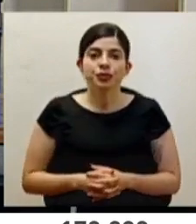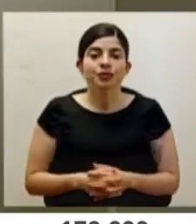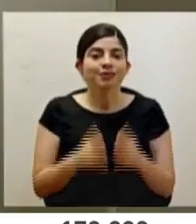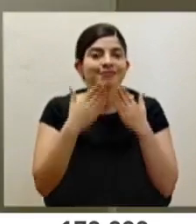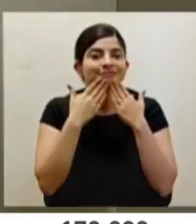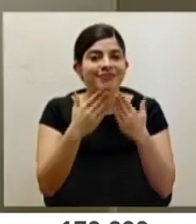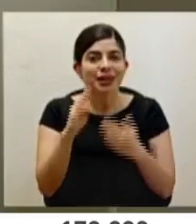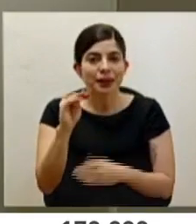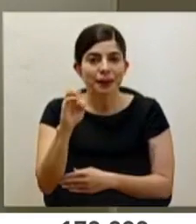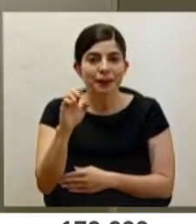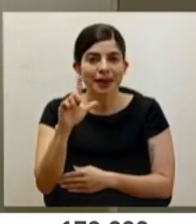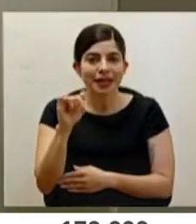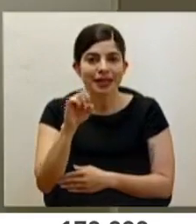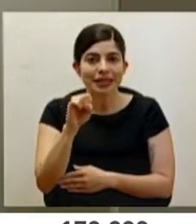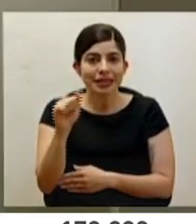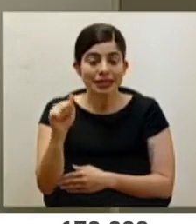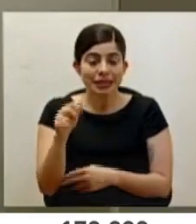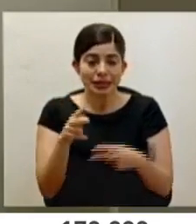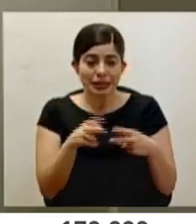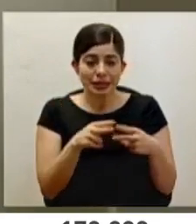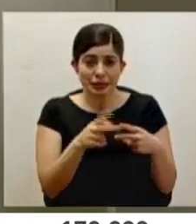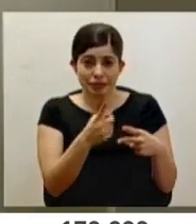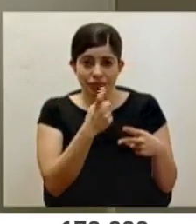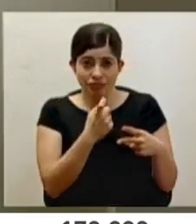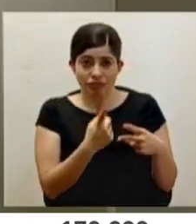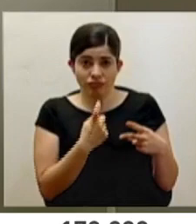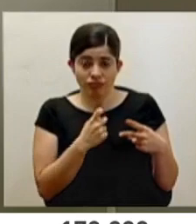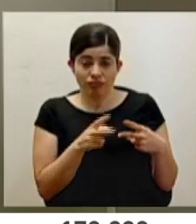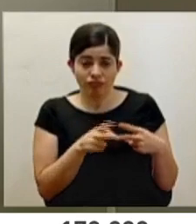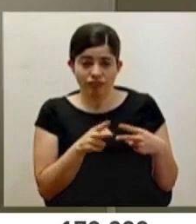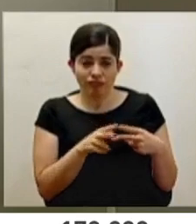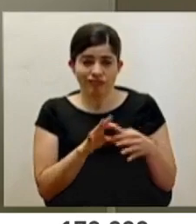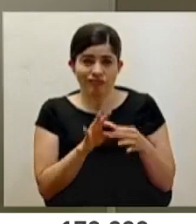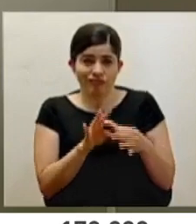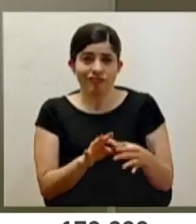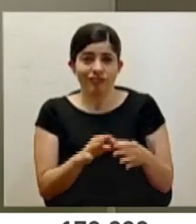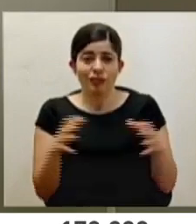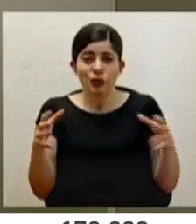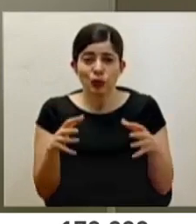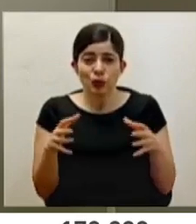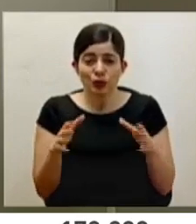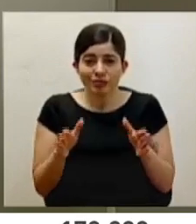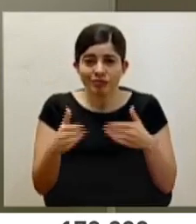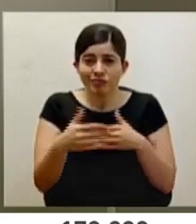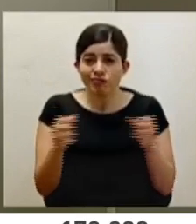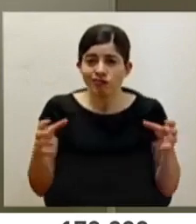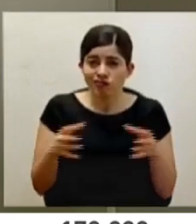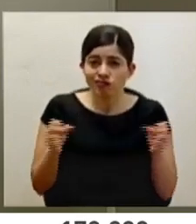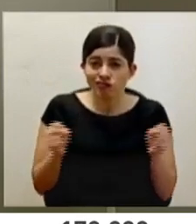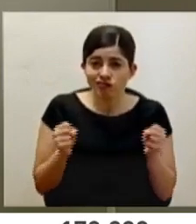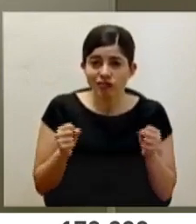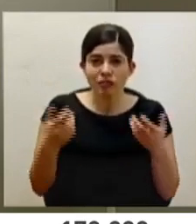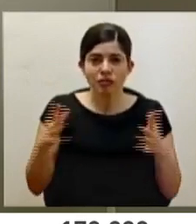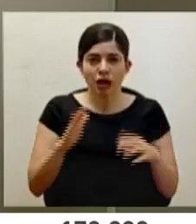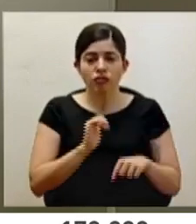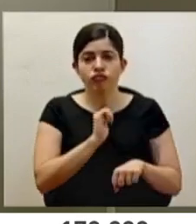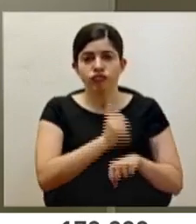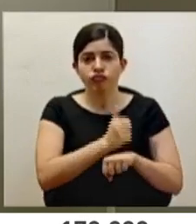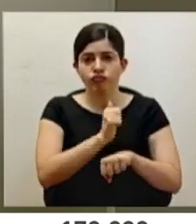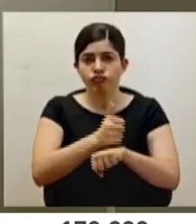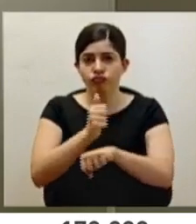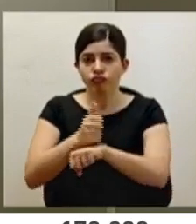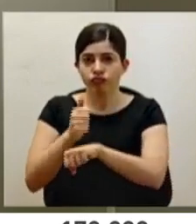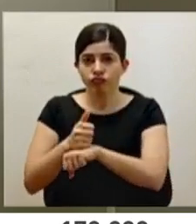Gracias, Melisa. Las dos preguntas que usted me hace en relación con los congeladores estarían ya instalados de acuerdo con